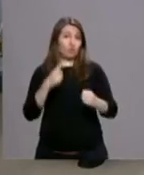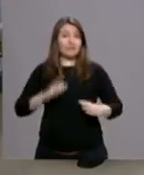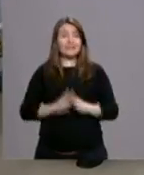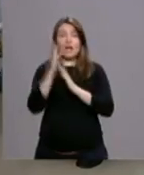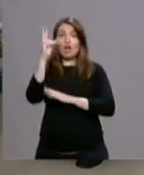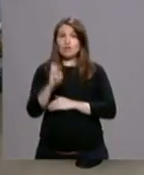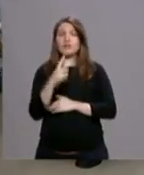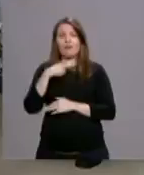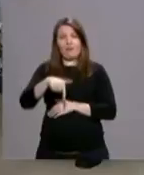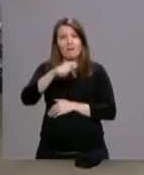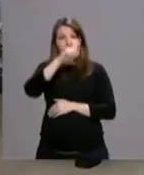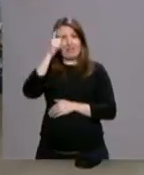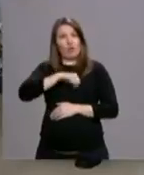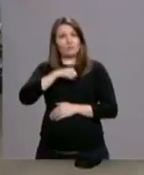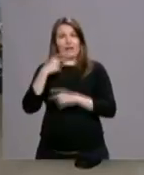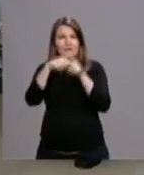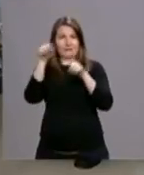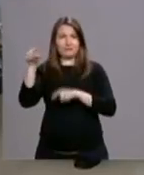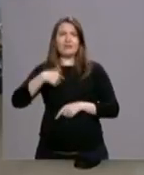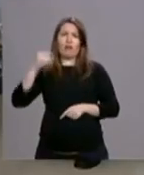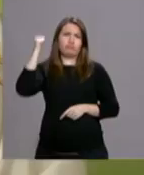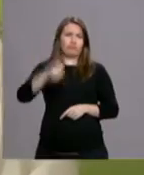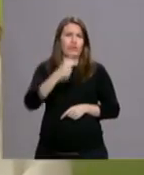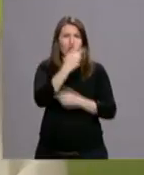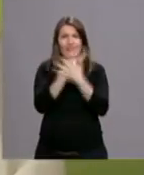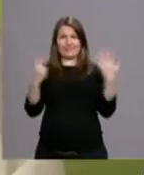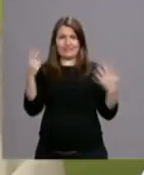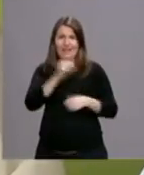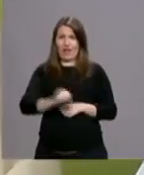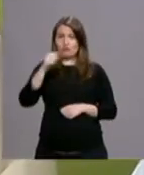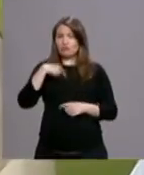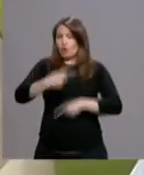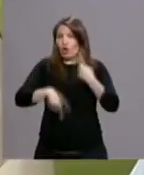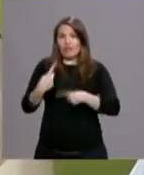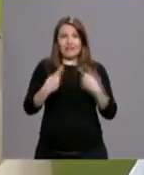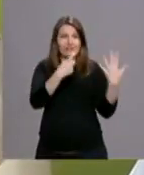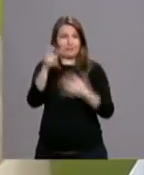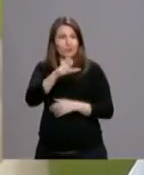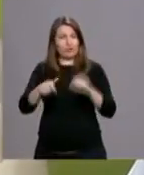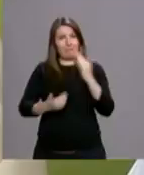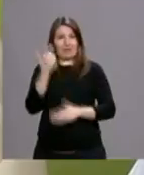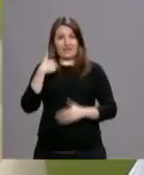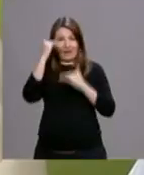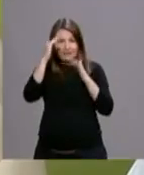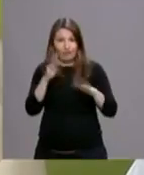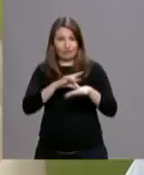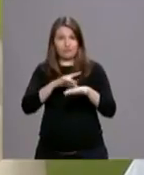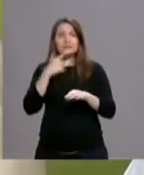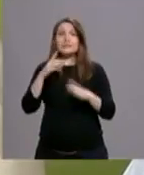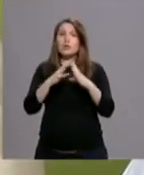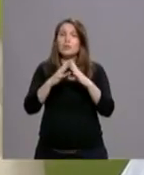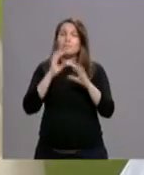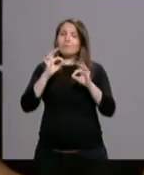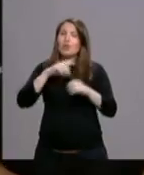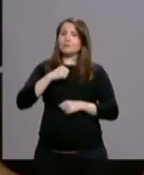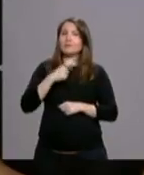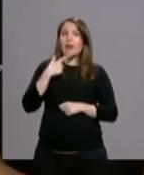117 años de historia atendiendo a más de 600 personas diariamente. Es un centro hospitalario privado, sin ánimo de lucro, concertado